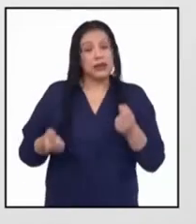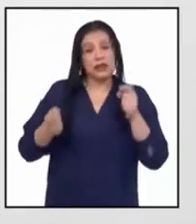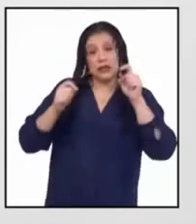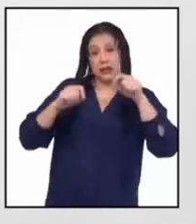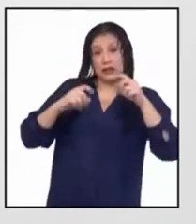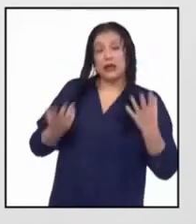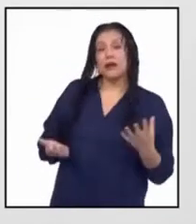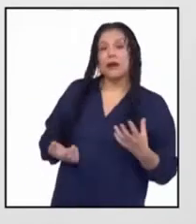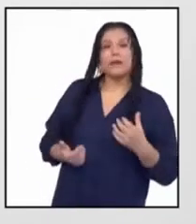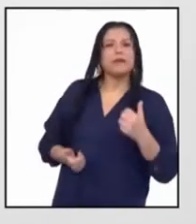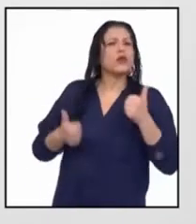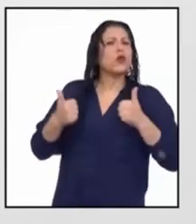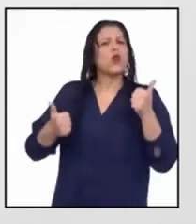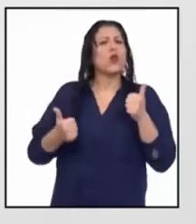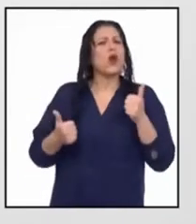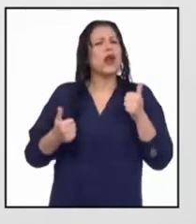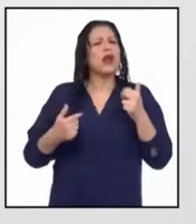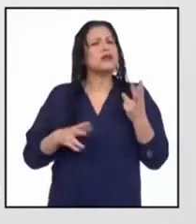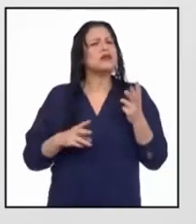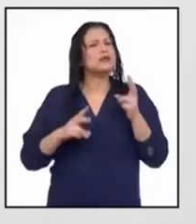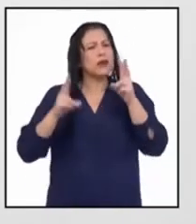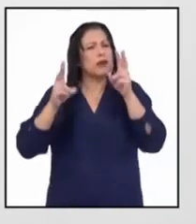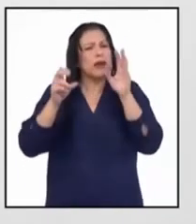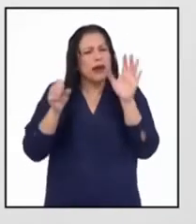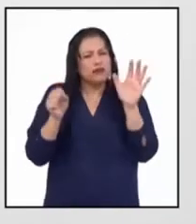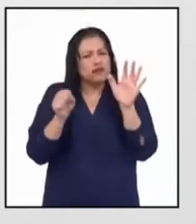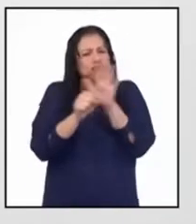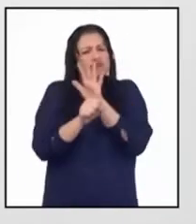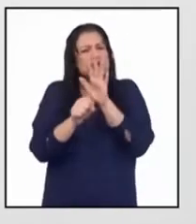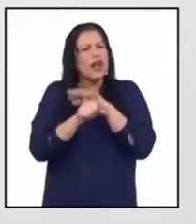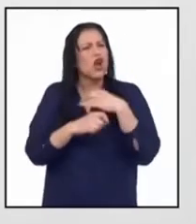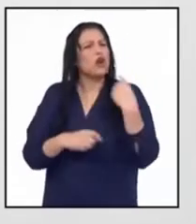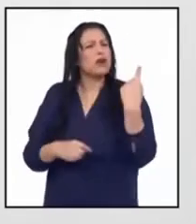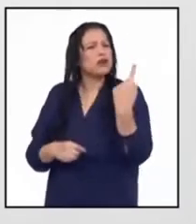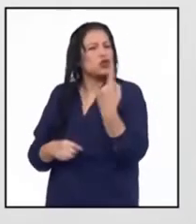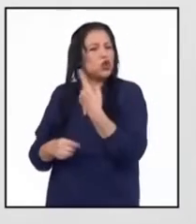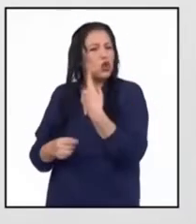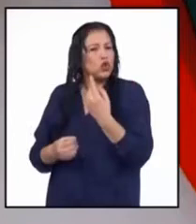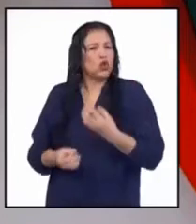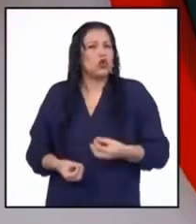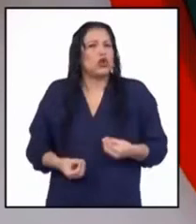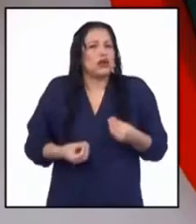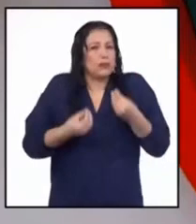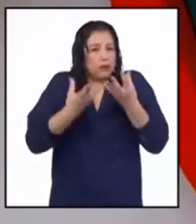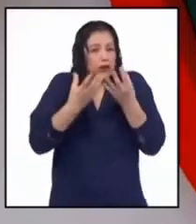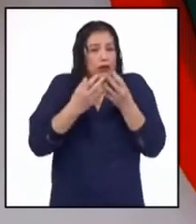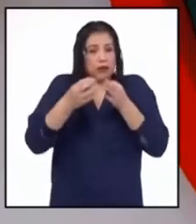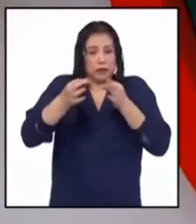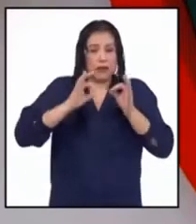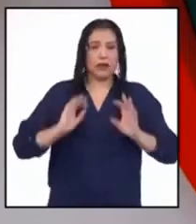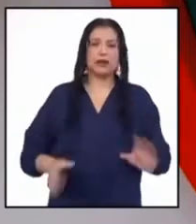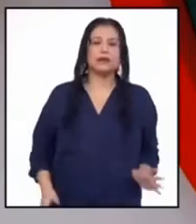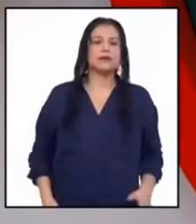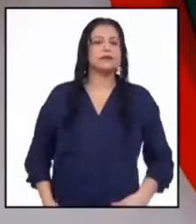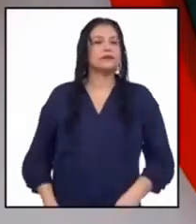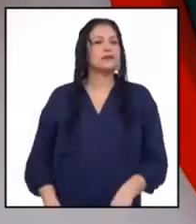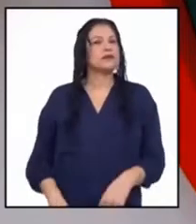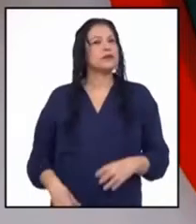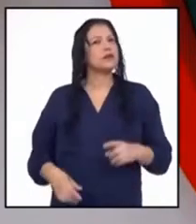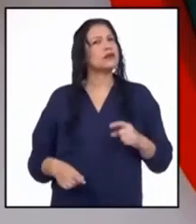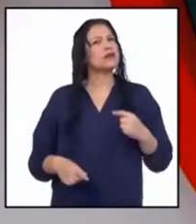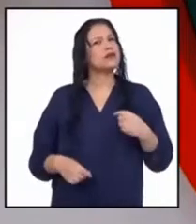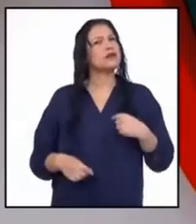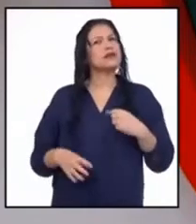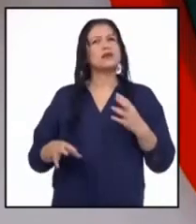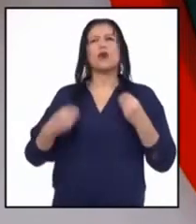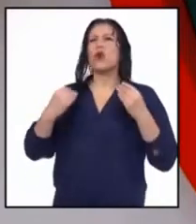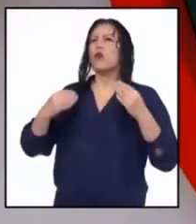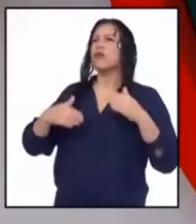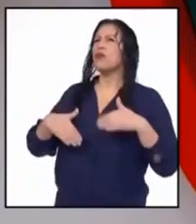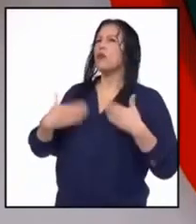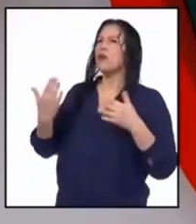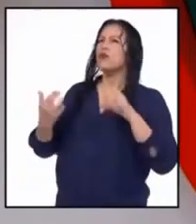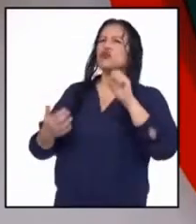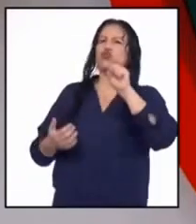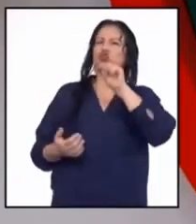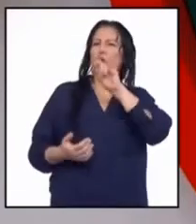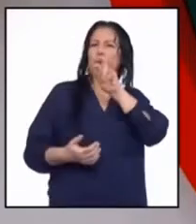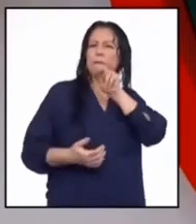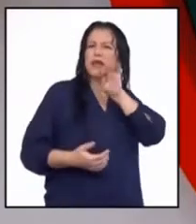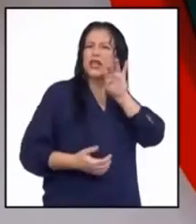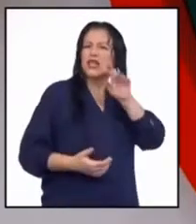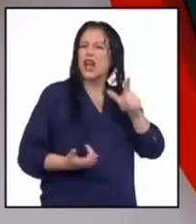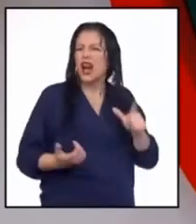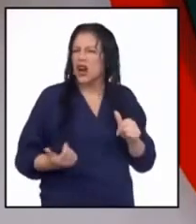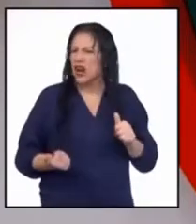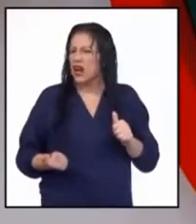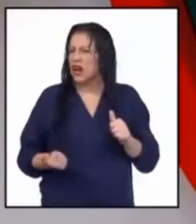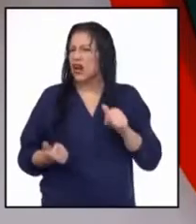párrafo, ¿qué pondrían para englobar todo lo que expresa? Entonces, ¿cómo podríamos sumillar este párrafo?